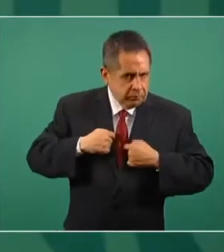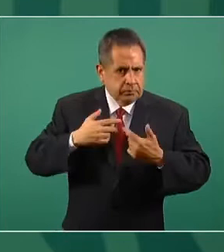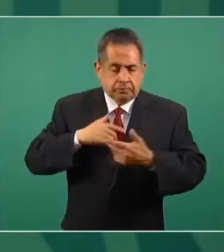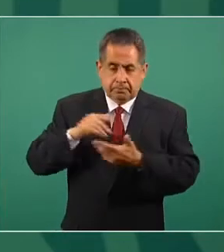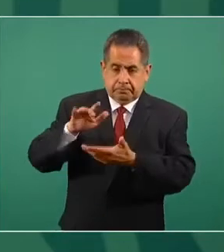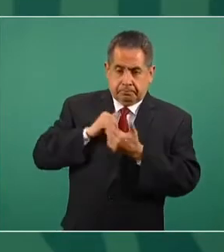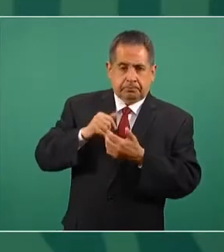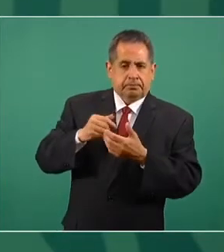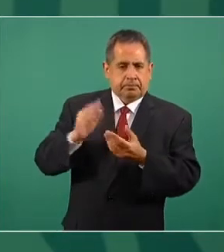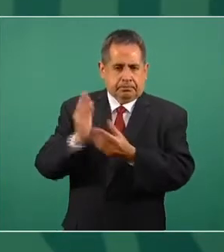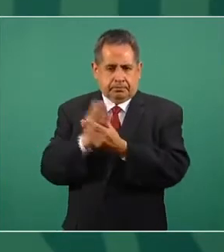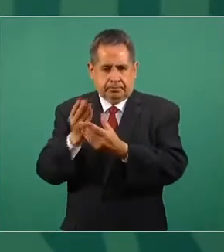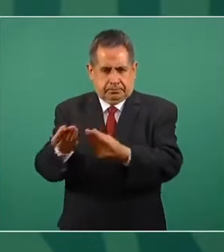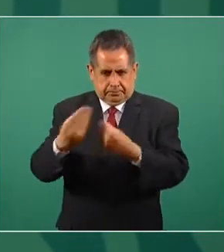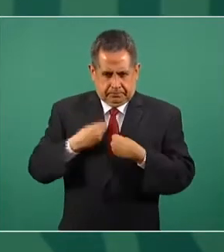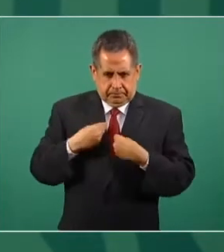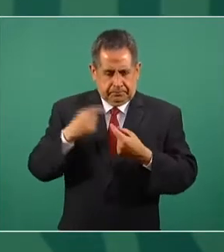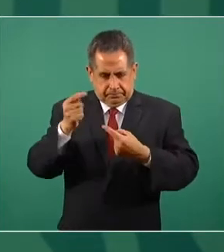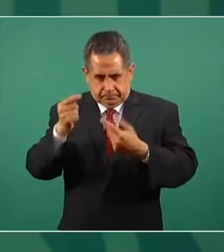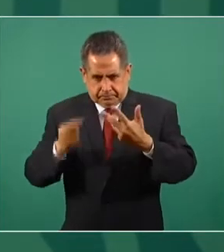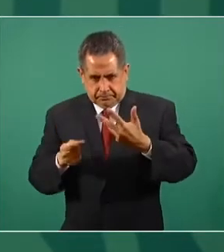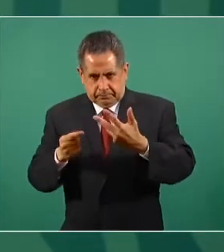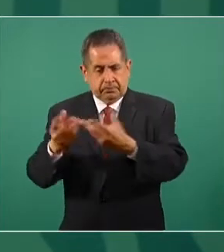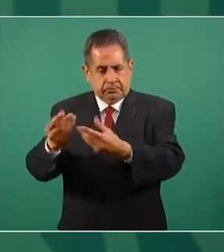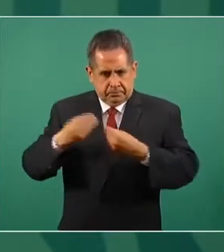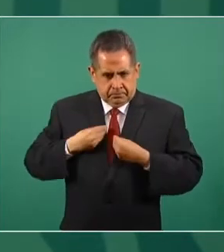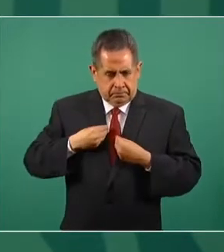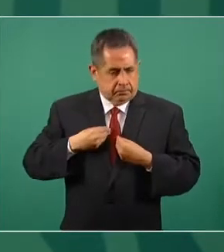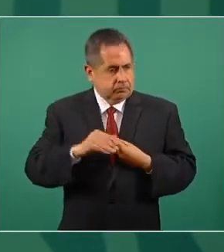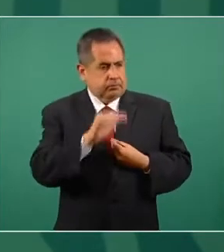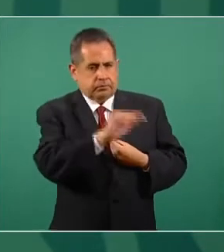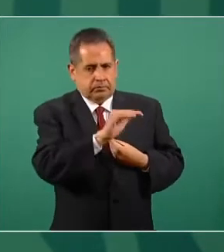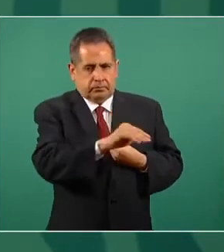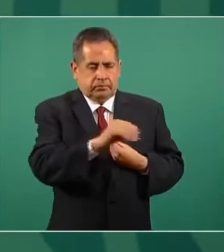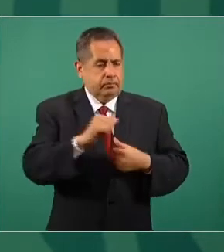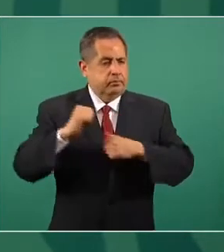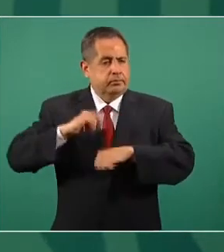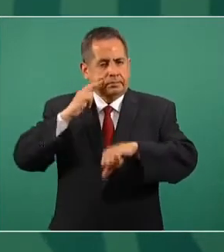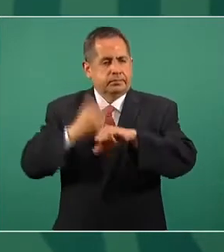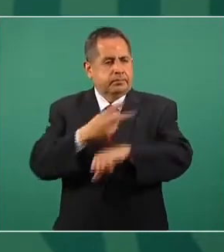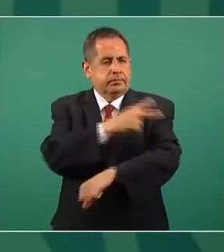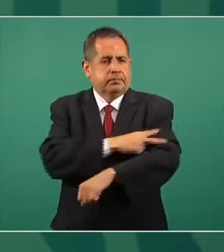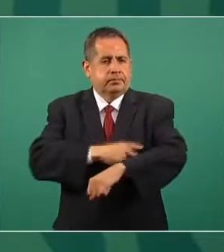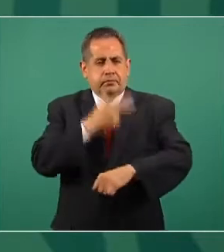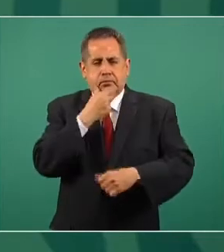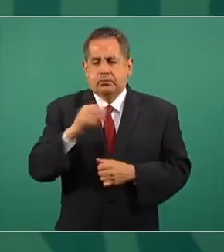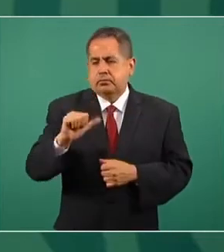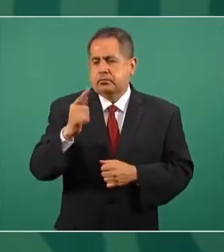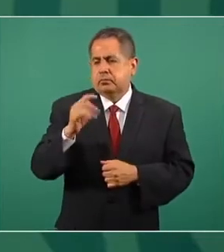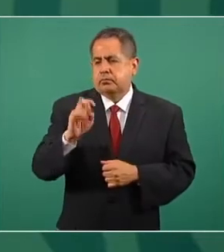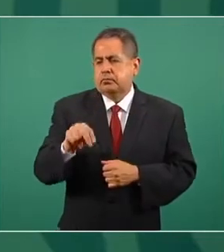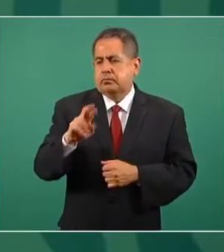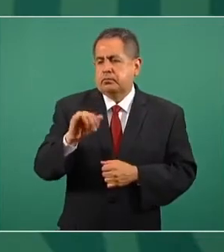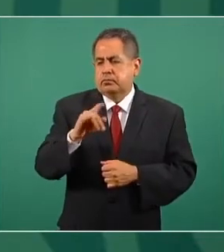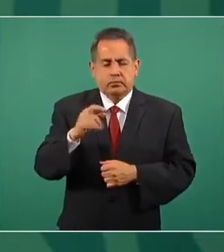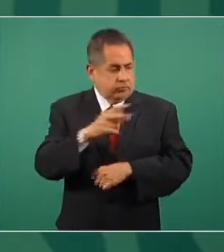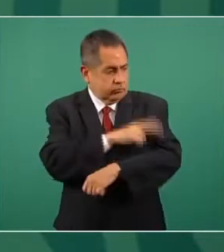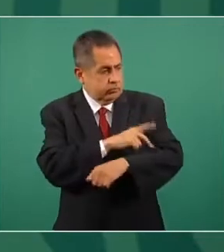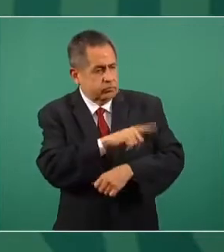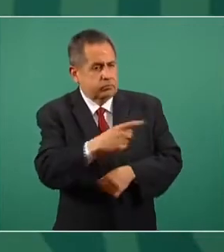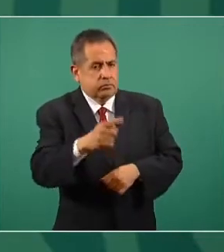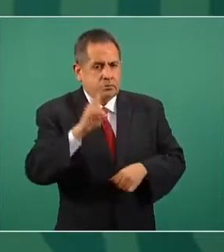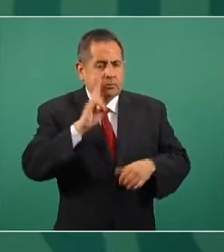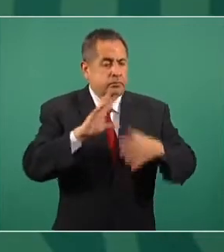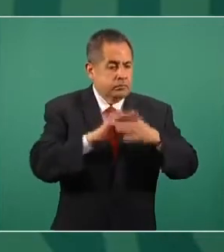llevarme los datos que usted trae para que yo le pueda pedir al vocal de FOBISTE, Agustín Rodríguez, y le demos con mucho gusto,